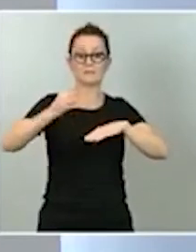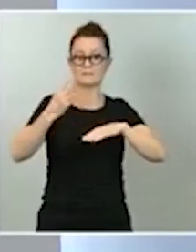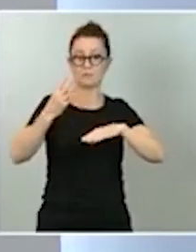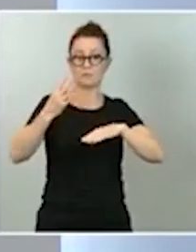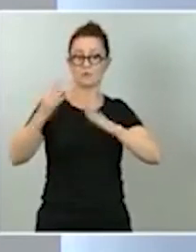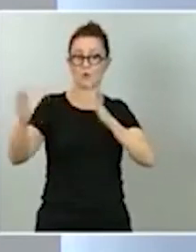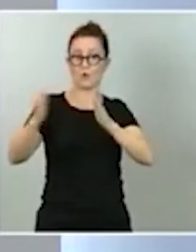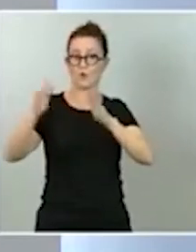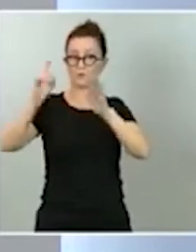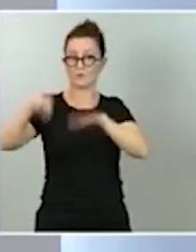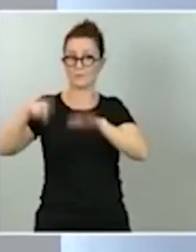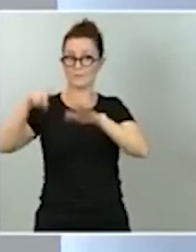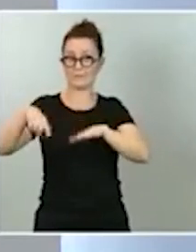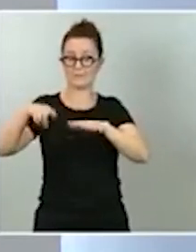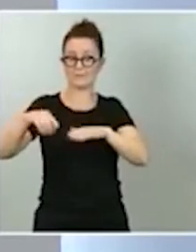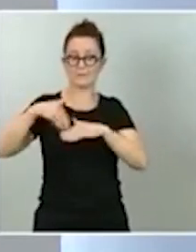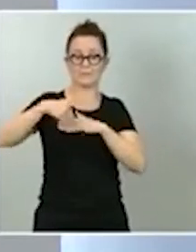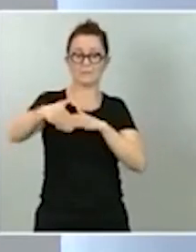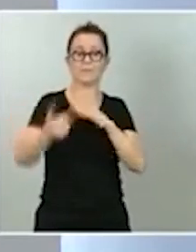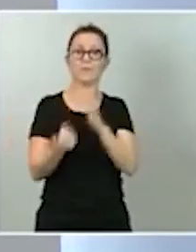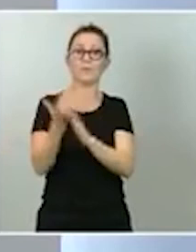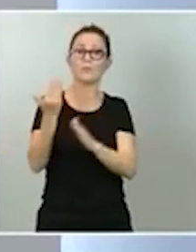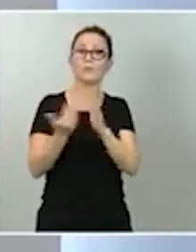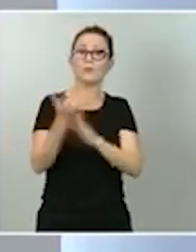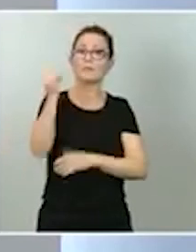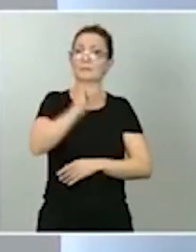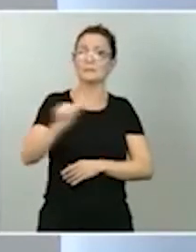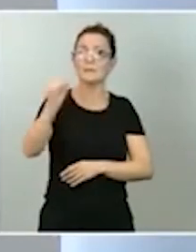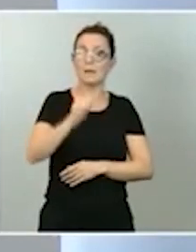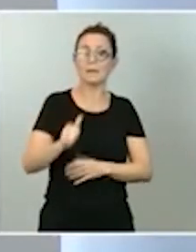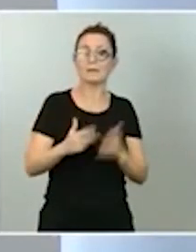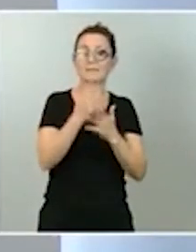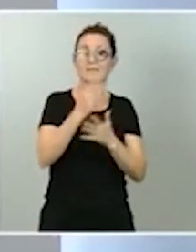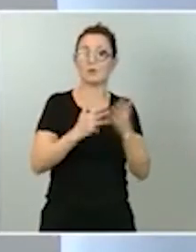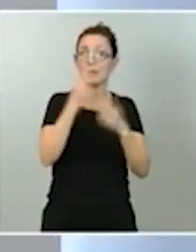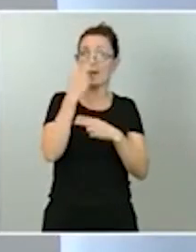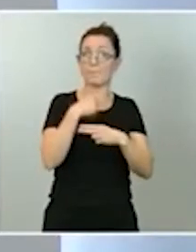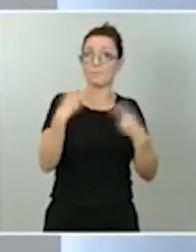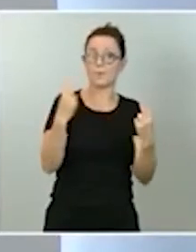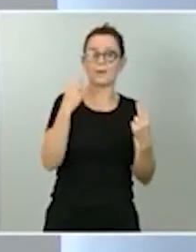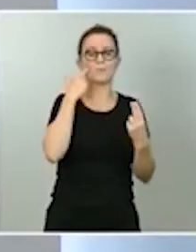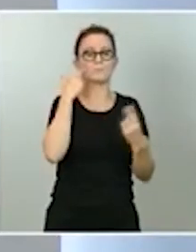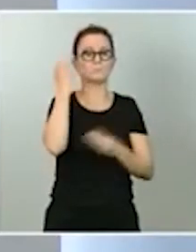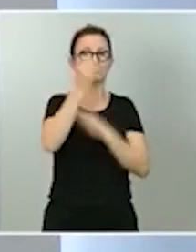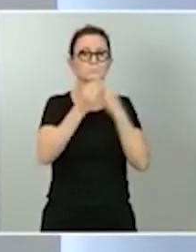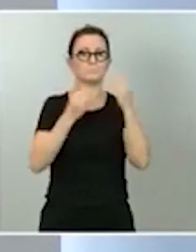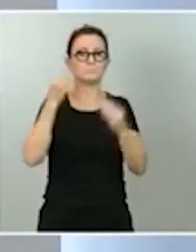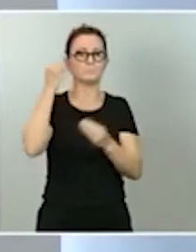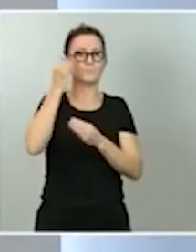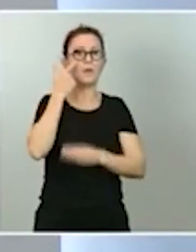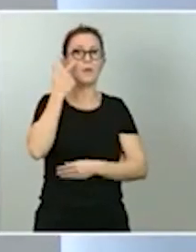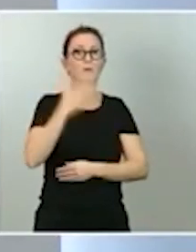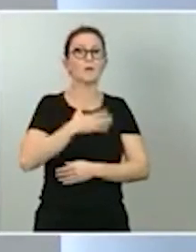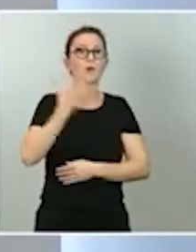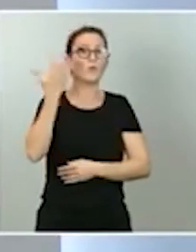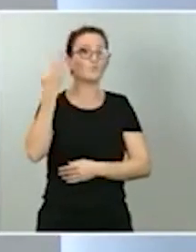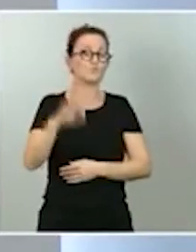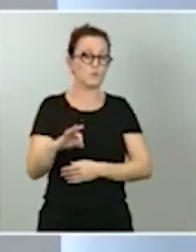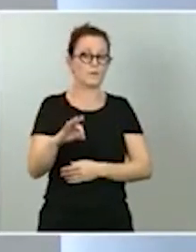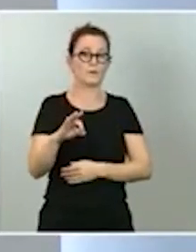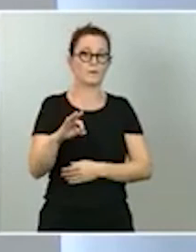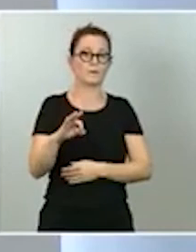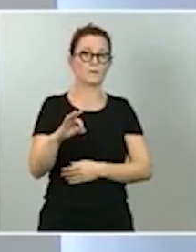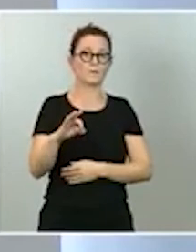en los próximos días, en las próximas semanas, el Tesoro Público va a valorar en qué medida puede ser posible reducir el